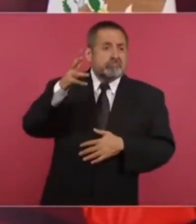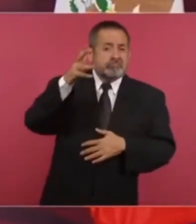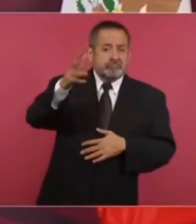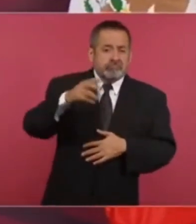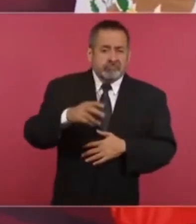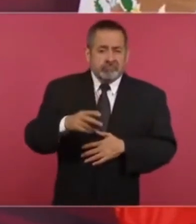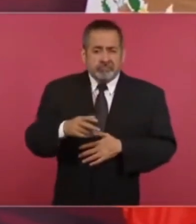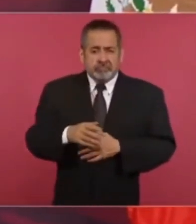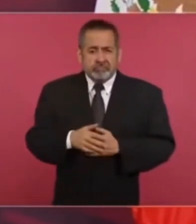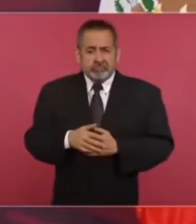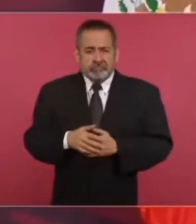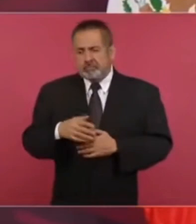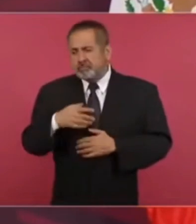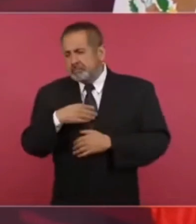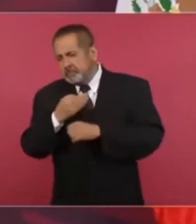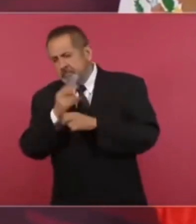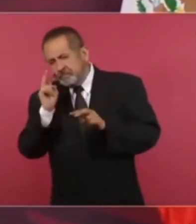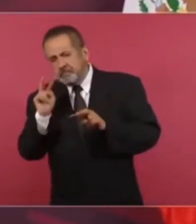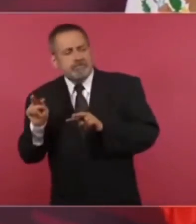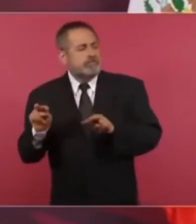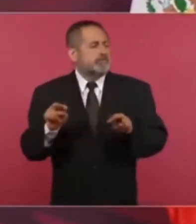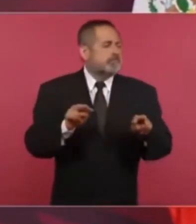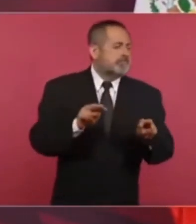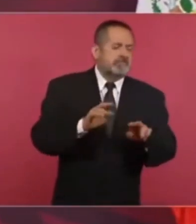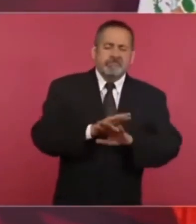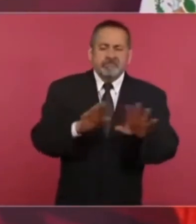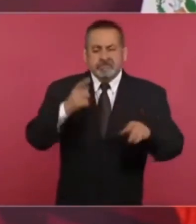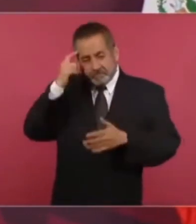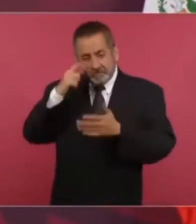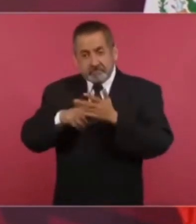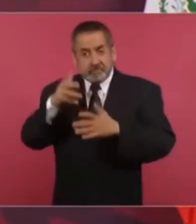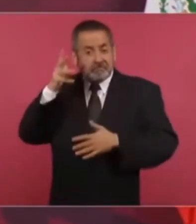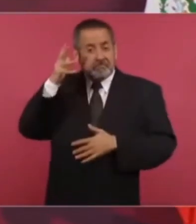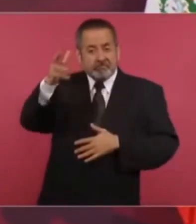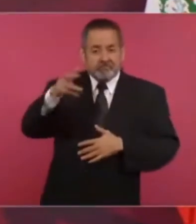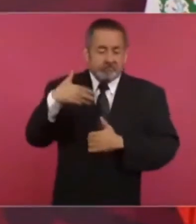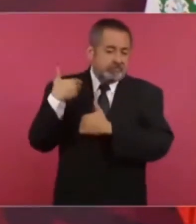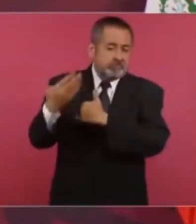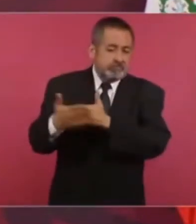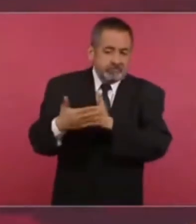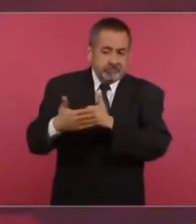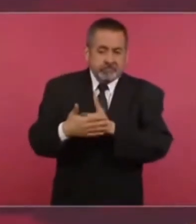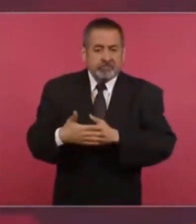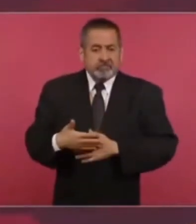y más como estoy viendo las cosas que quien llegue